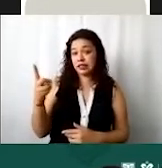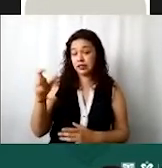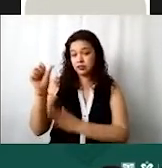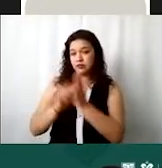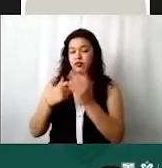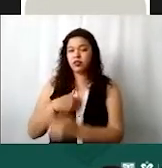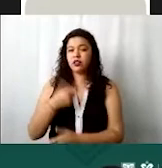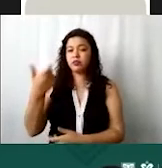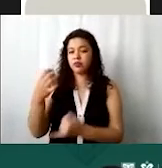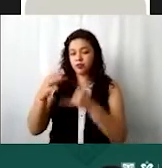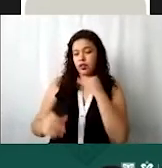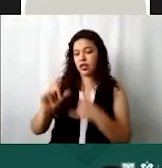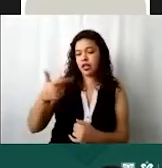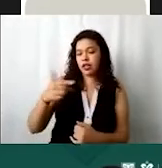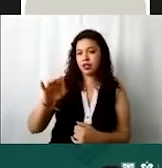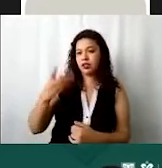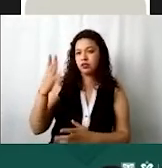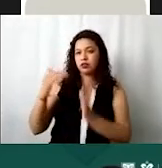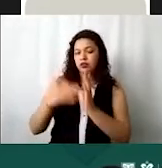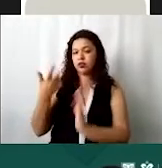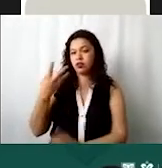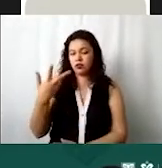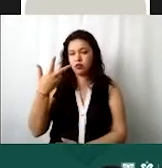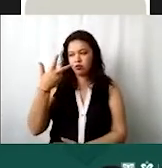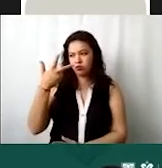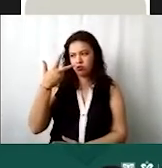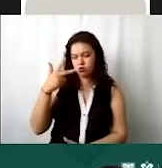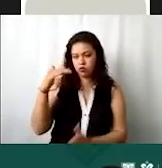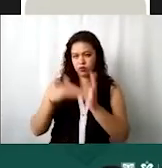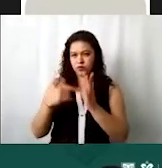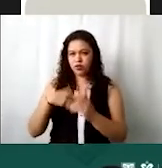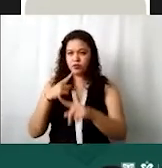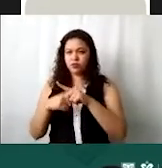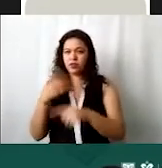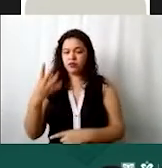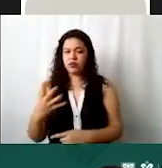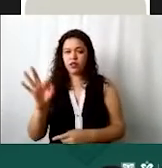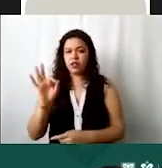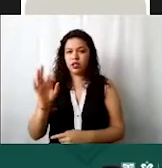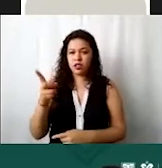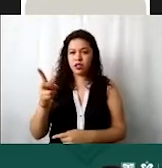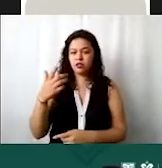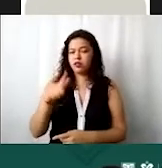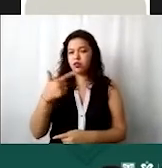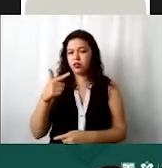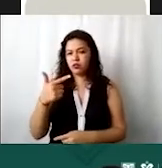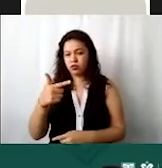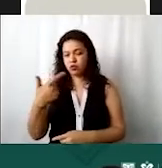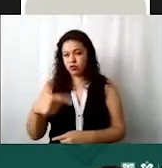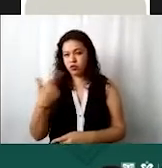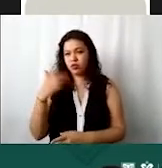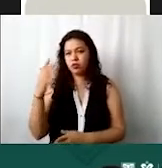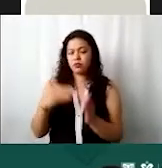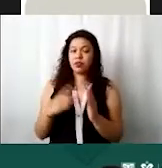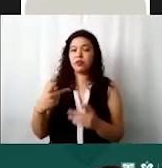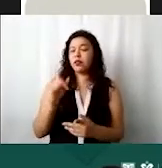aguinaldo de cuatro mil ah pues eso es ocho mil yo le tengo que sumar los cuatro entonces en diciembre a lo mejor pondría yo doce doce mil pesos ah pero